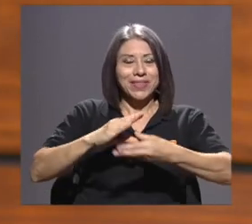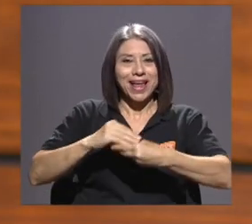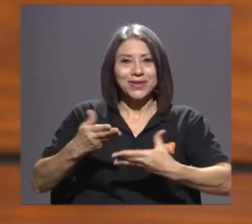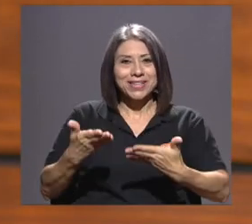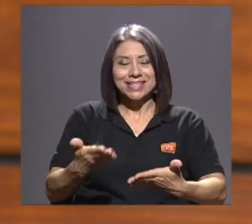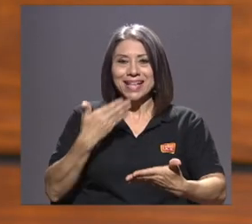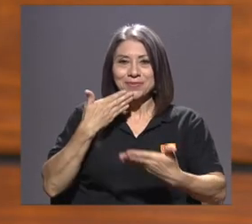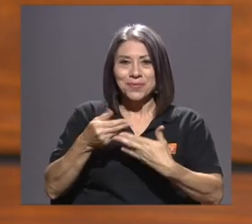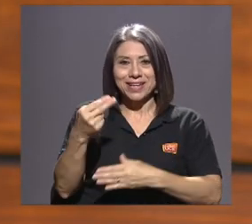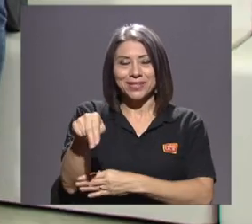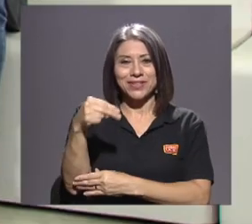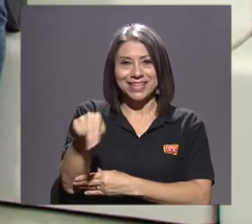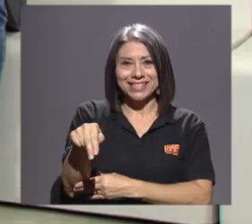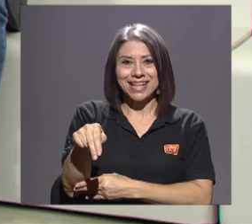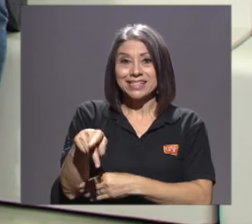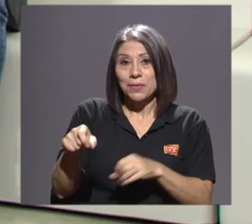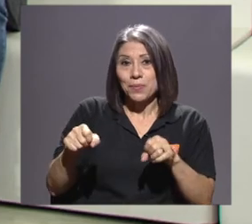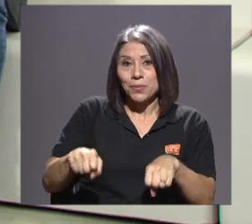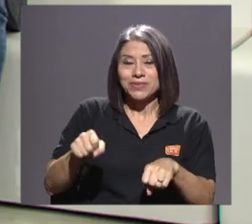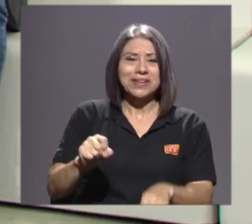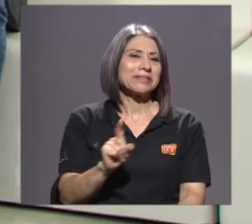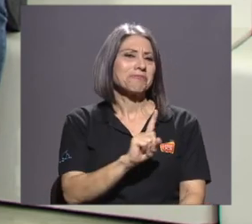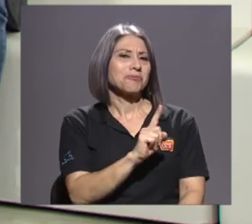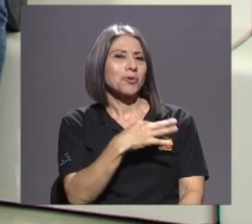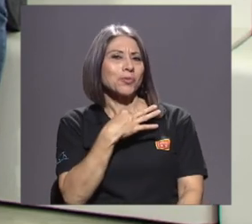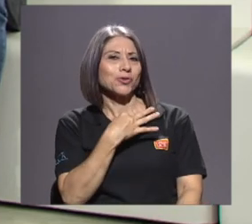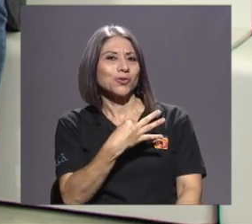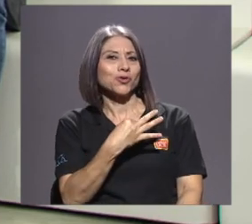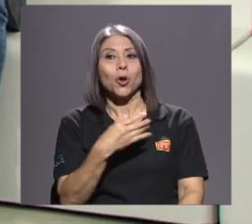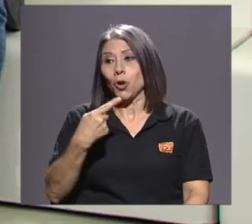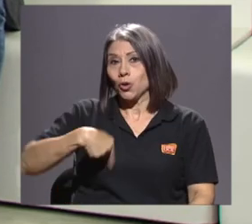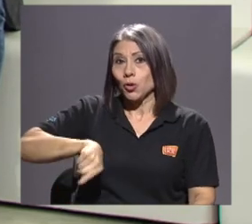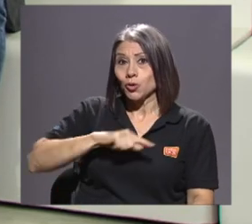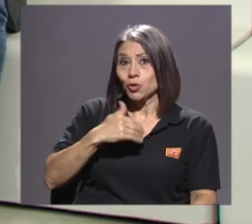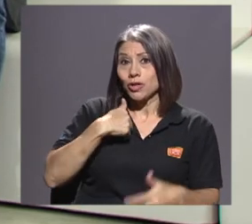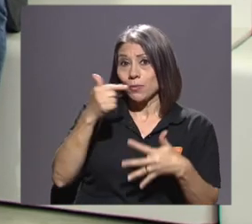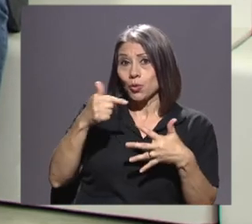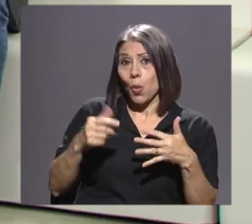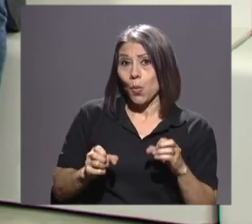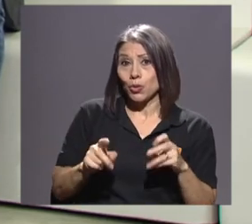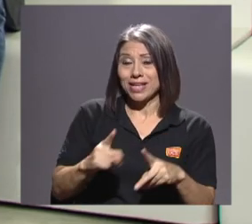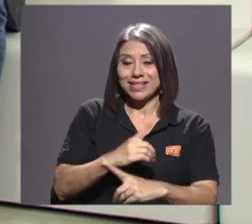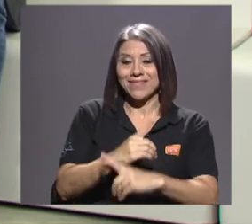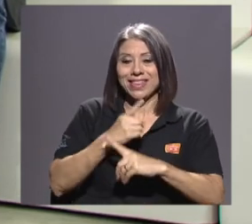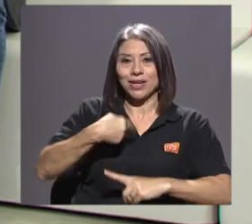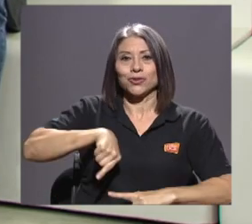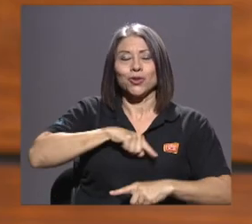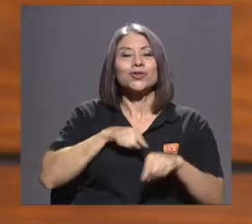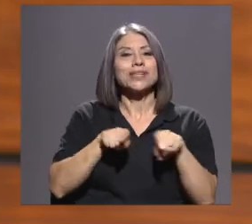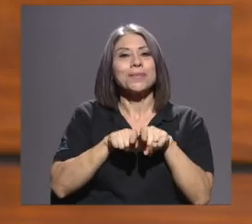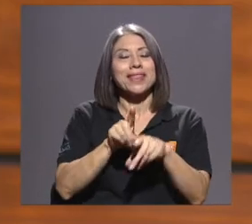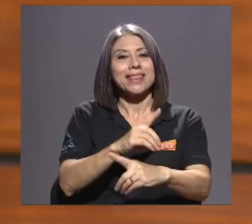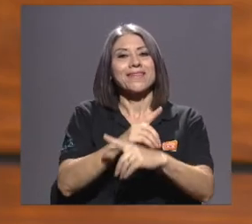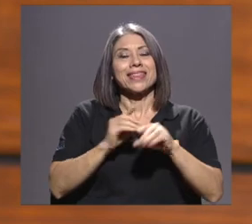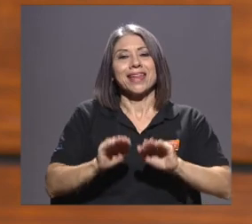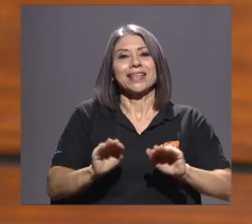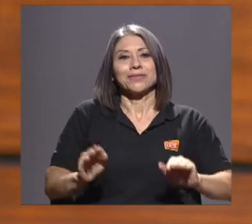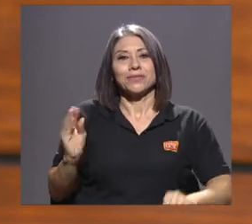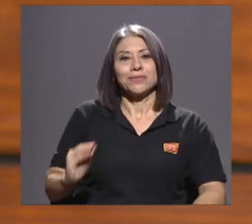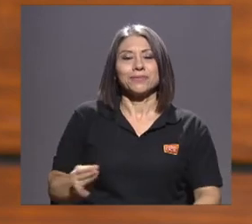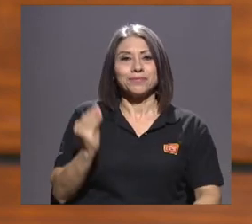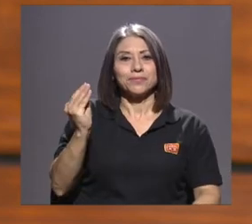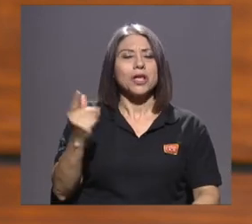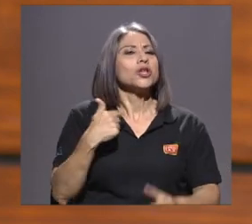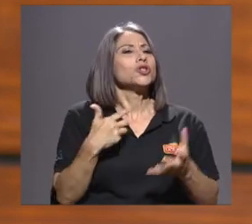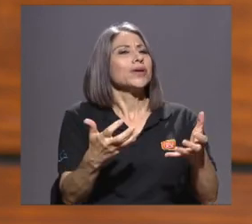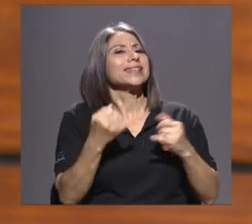buenas noticias, estas posibilidades que tenemos para defendernos nosotros y defender a las personas. Yo sí quisiera cerrar